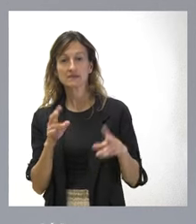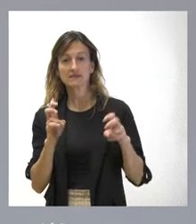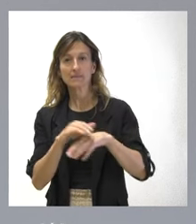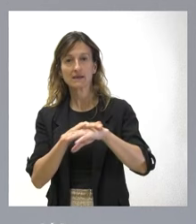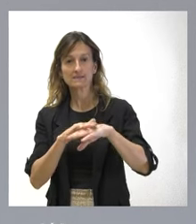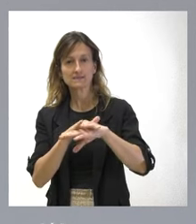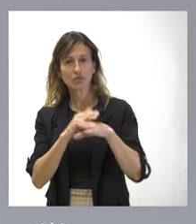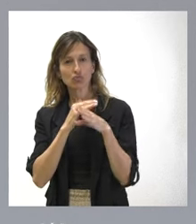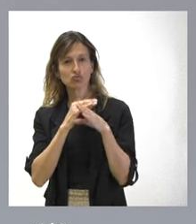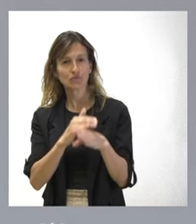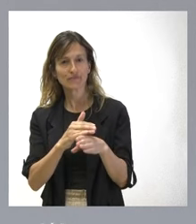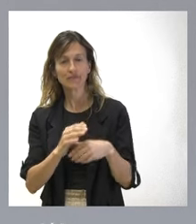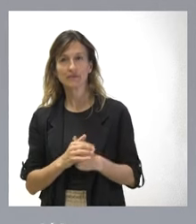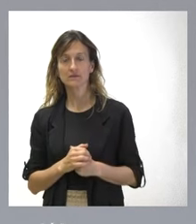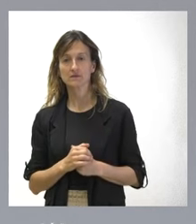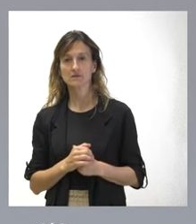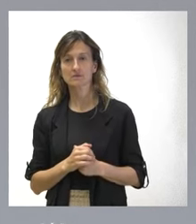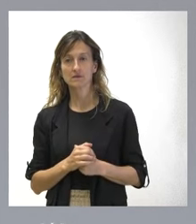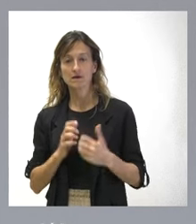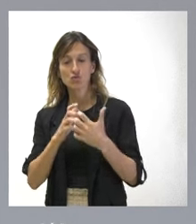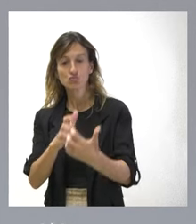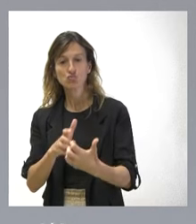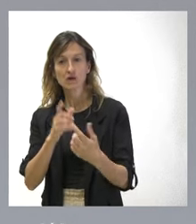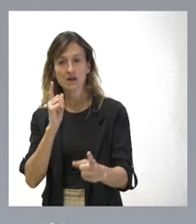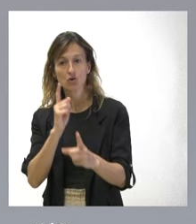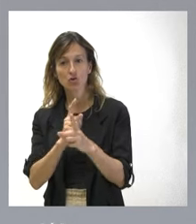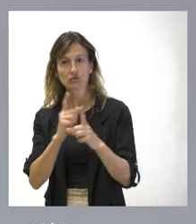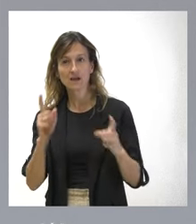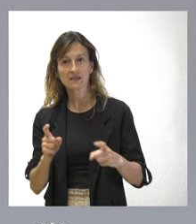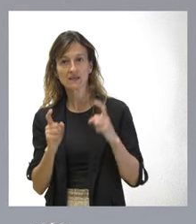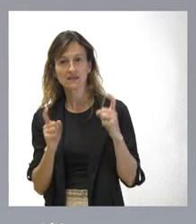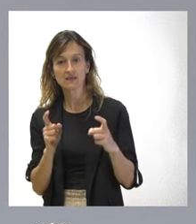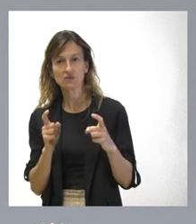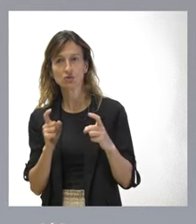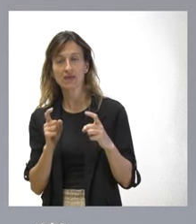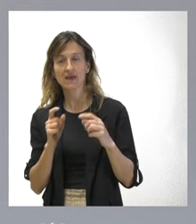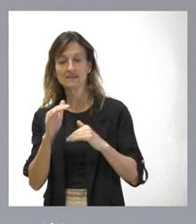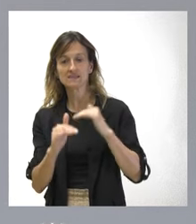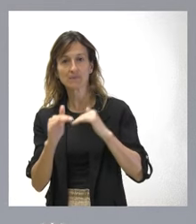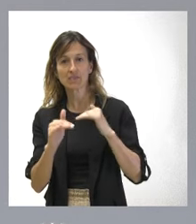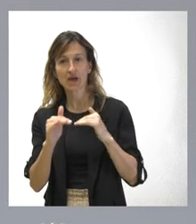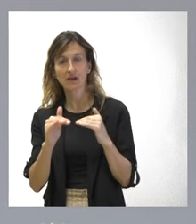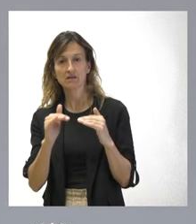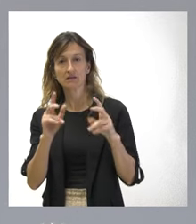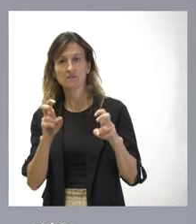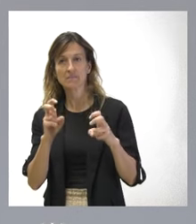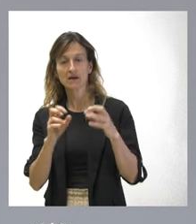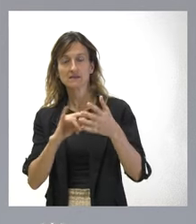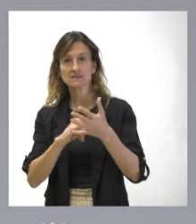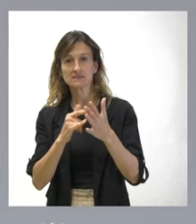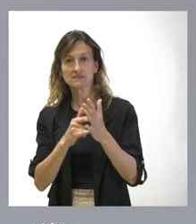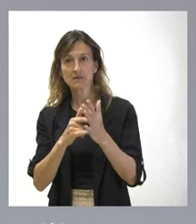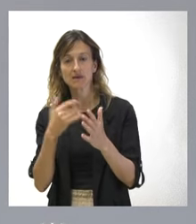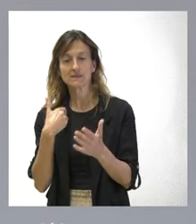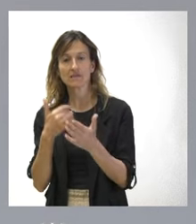han sido suficientes para luchar contra todos los intentos de desestabilización del sistema, como de hecho lo ha